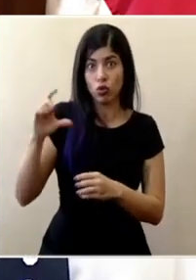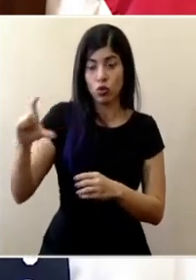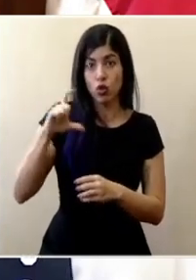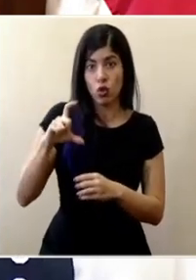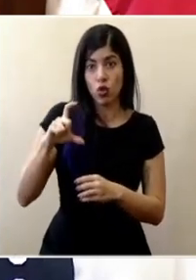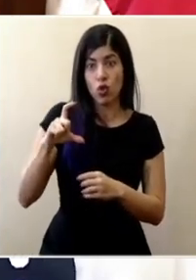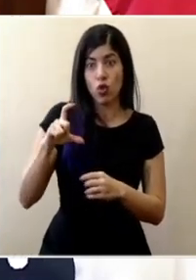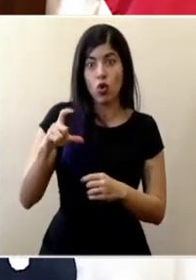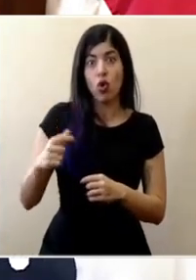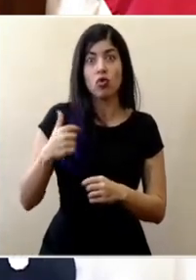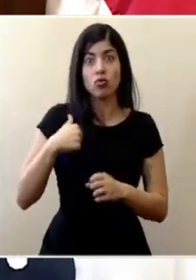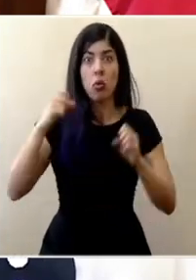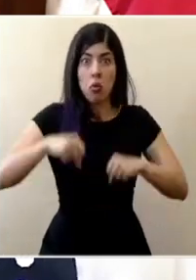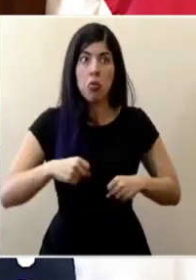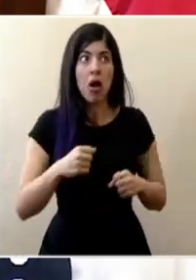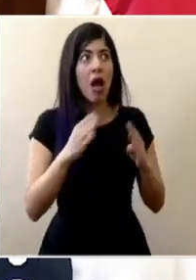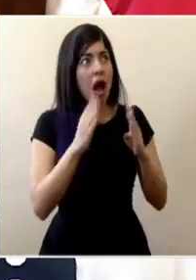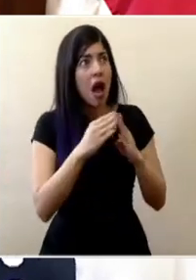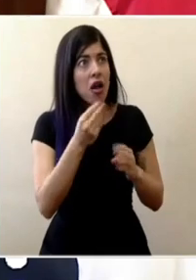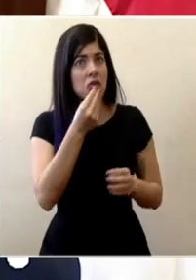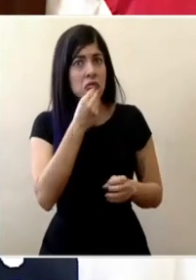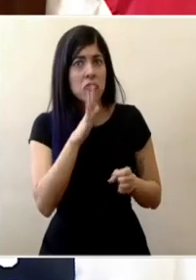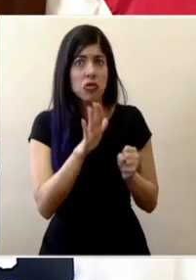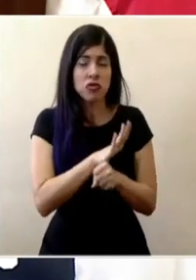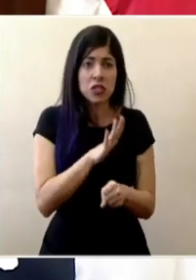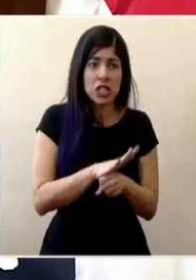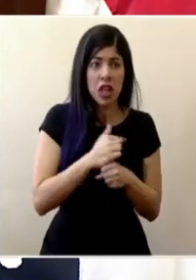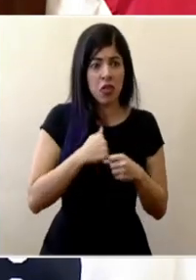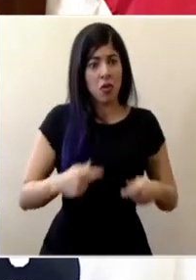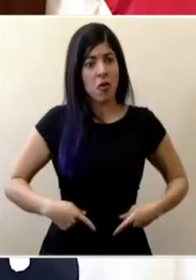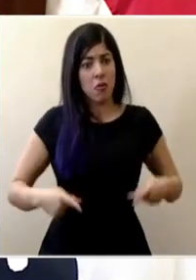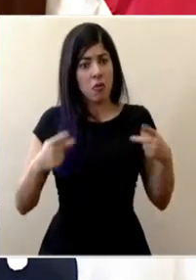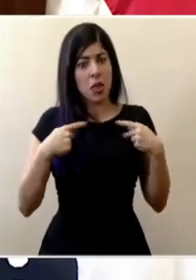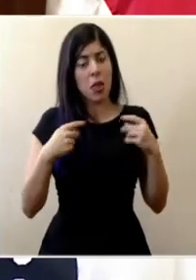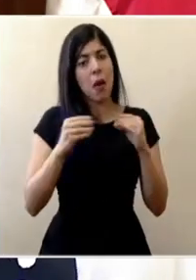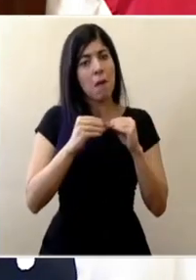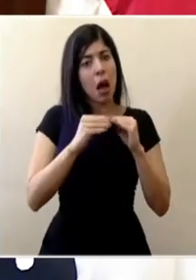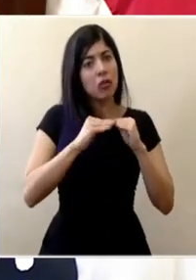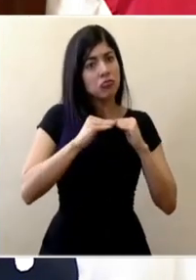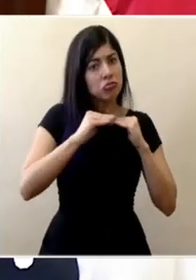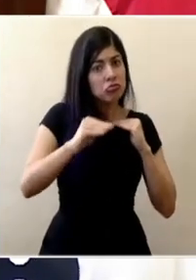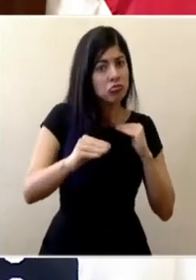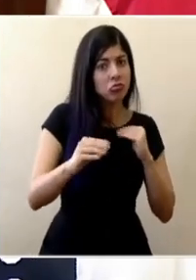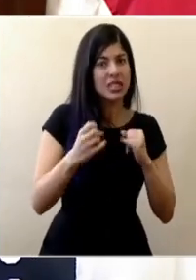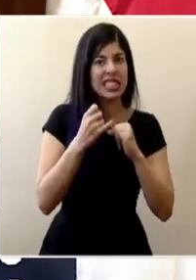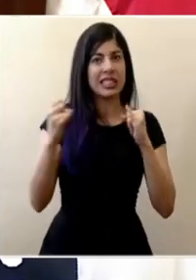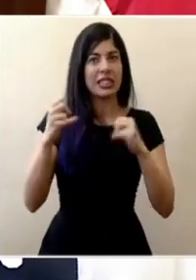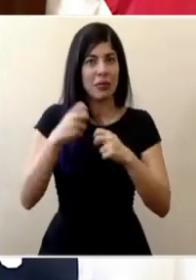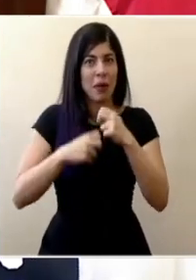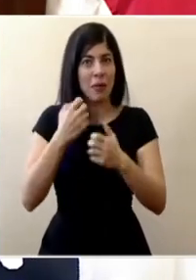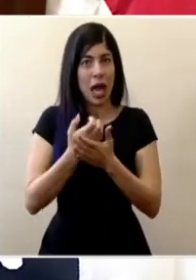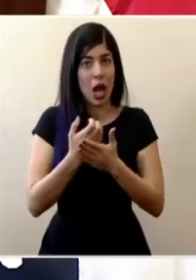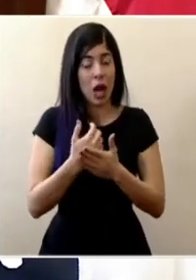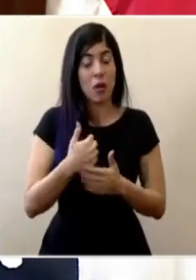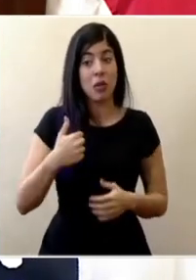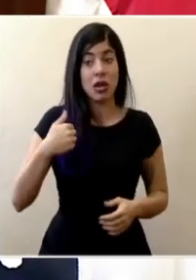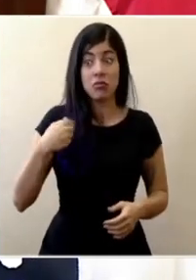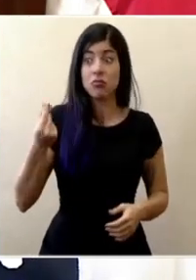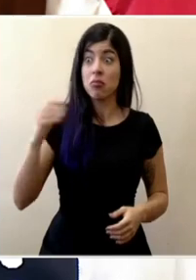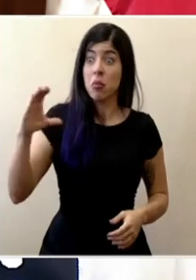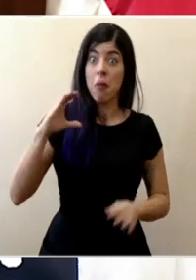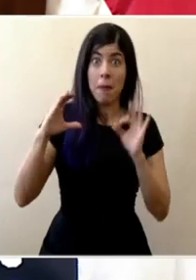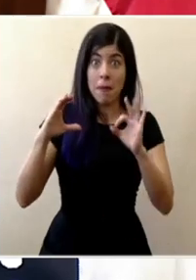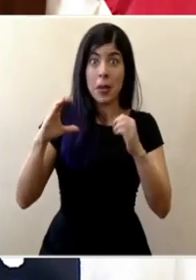llevar sustento a nuestros hogares, de poder tener una vida con mayor estabilidad y sin incertidumbre, contribuir de manera